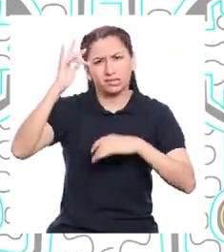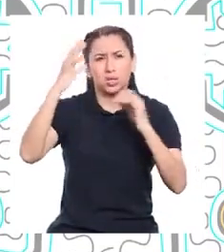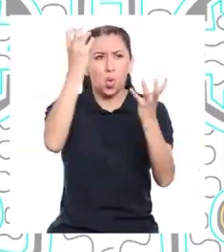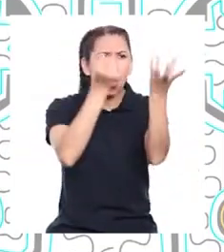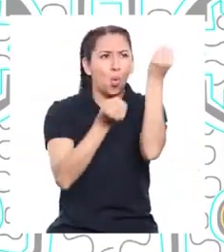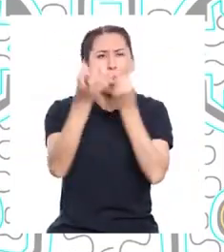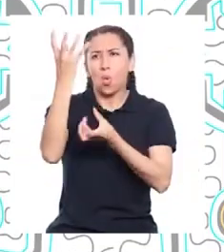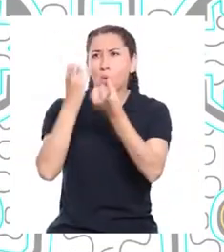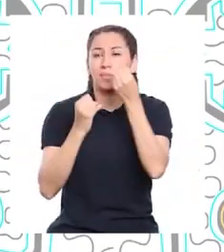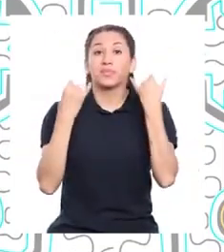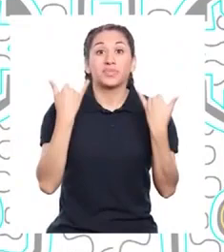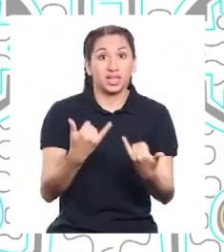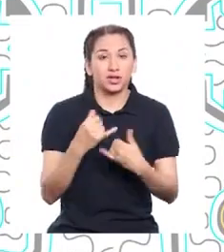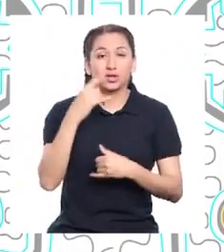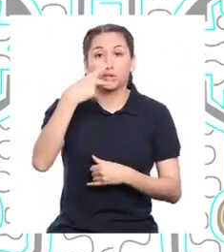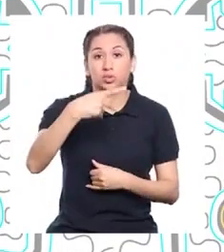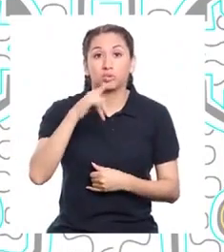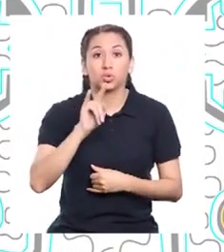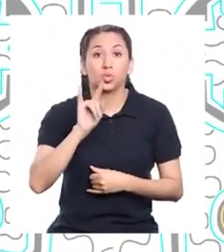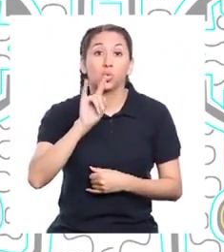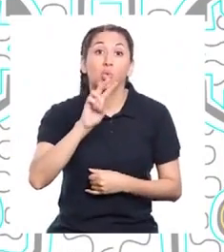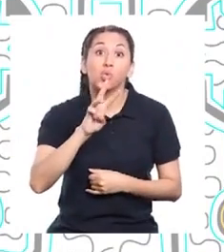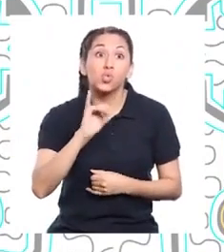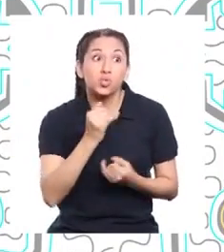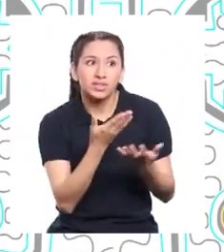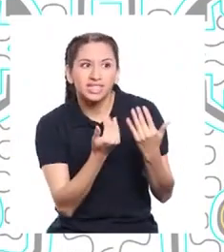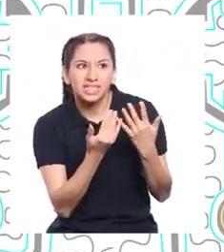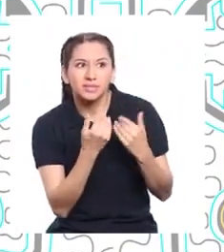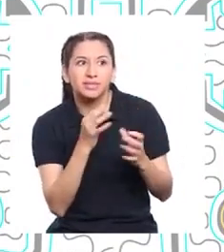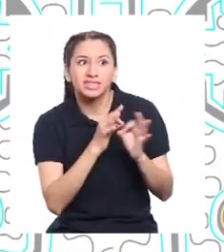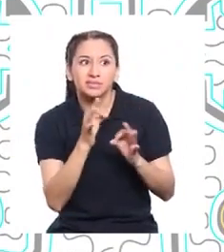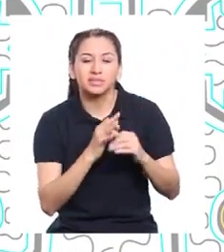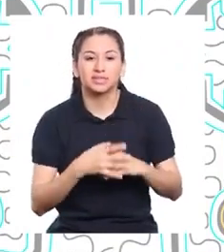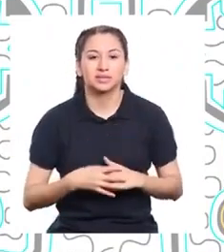Ahora, Kubi nos dirá, ¿qué es el calentamiento global?